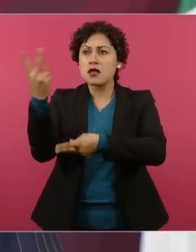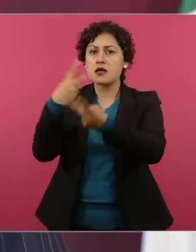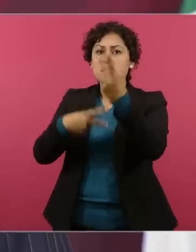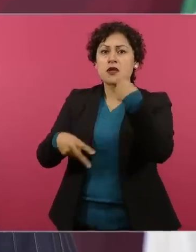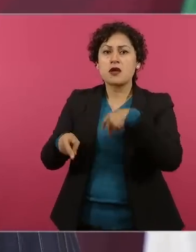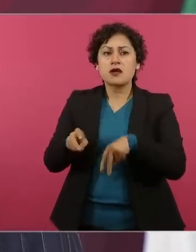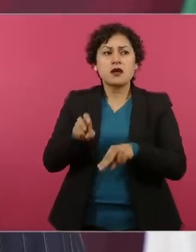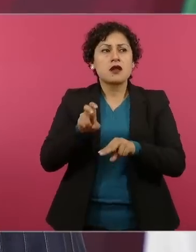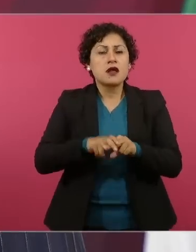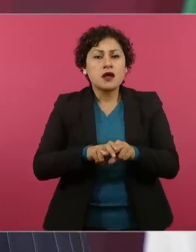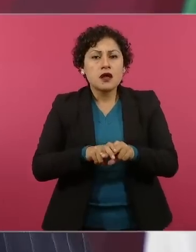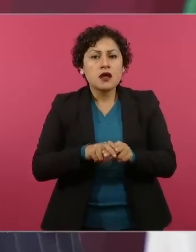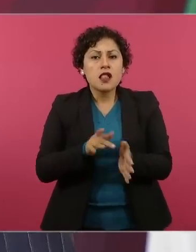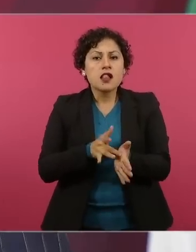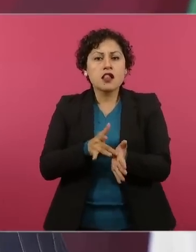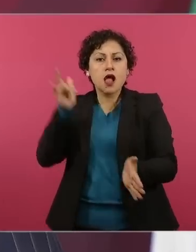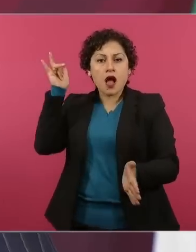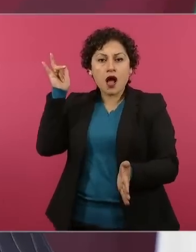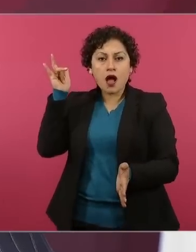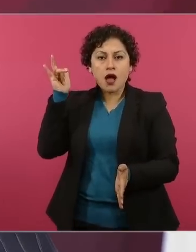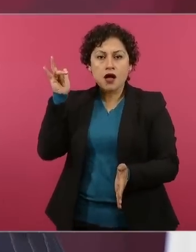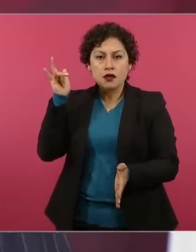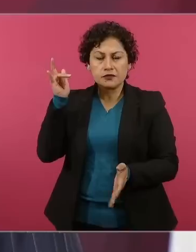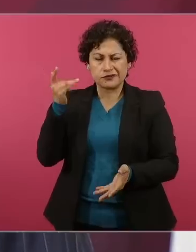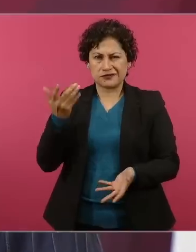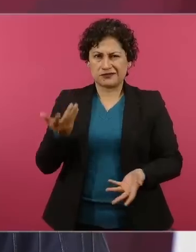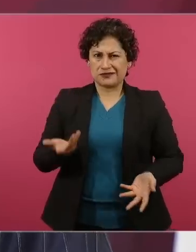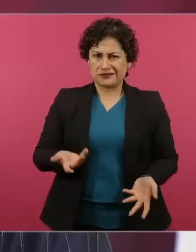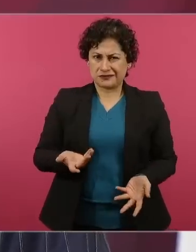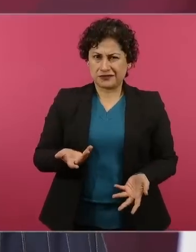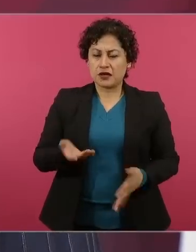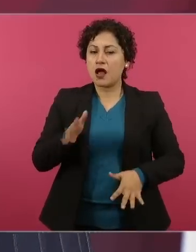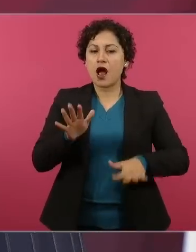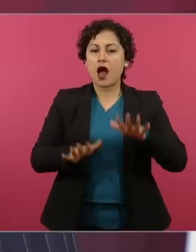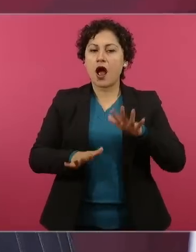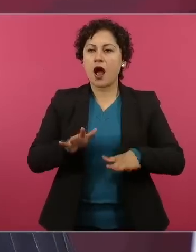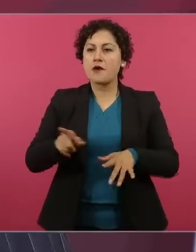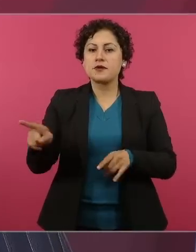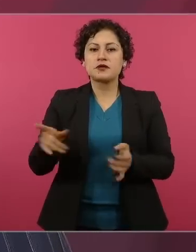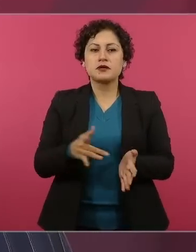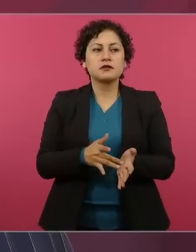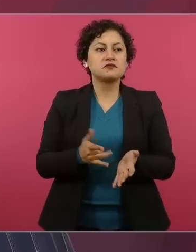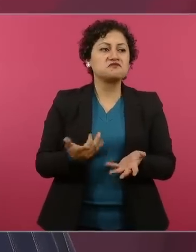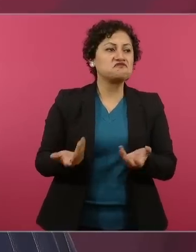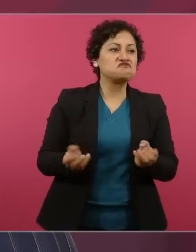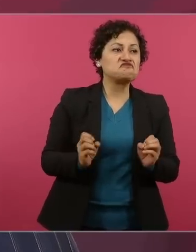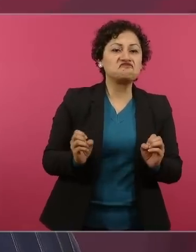y cuando no las encuentran, las inventan.